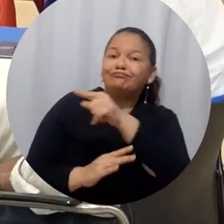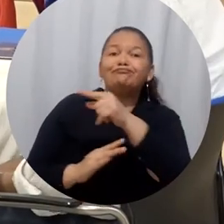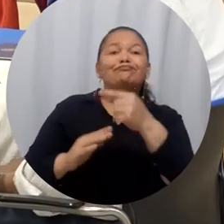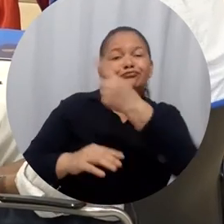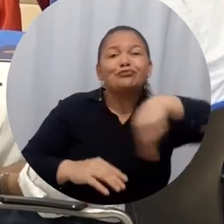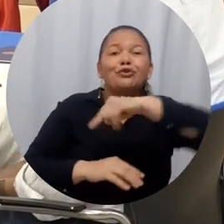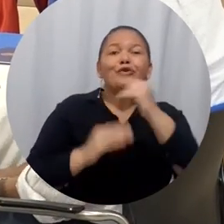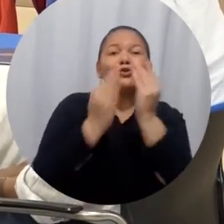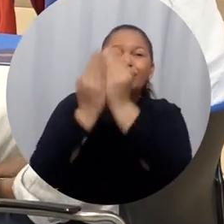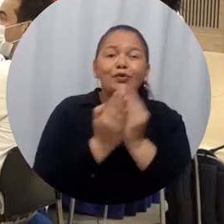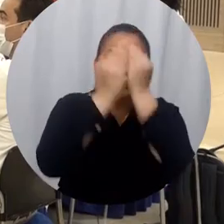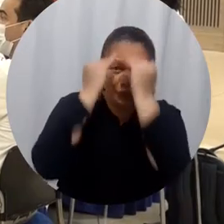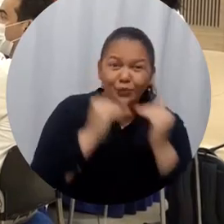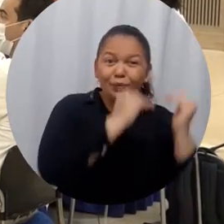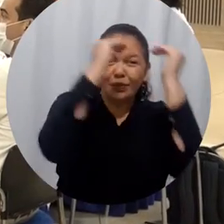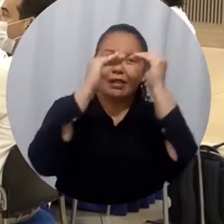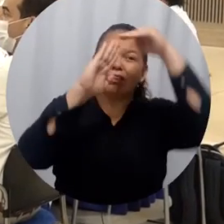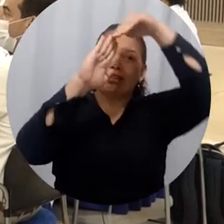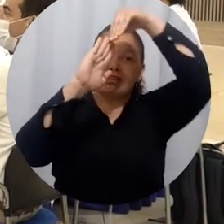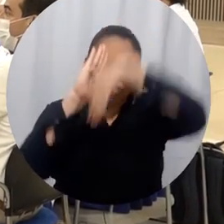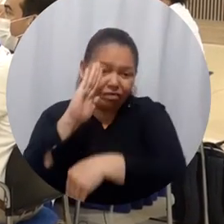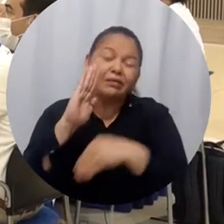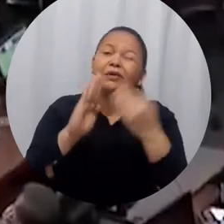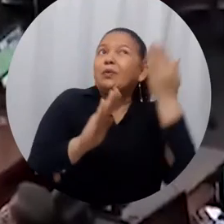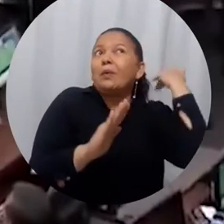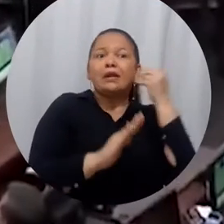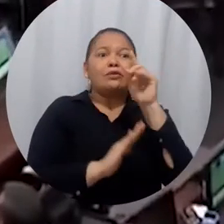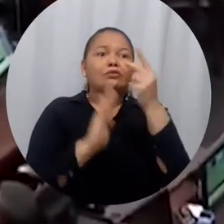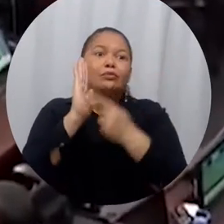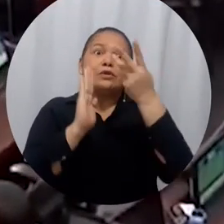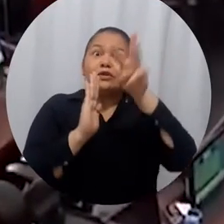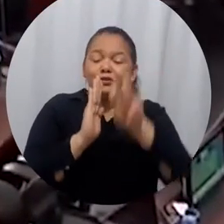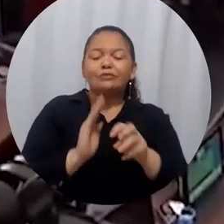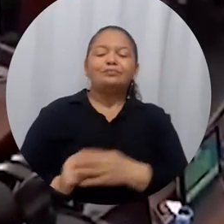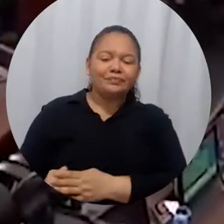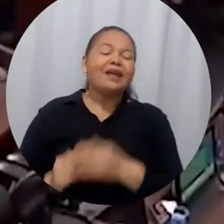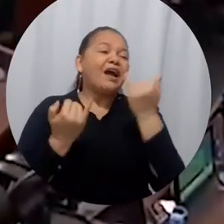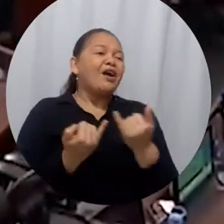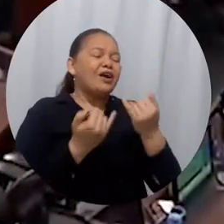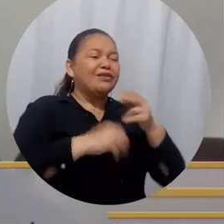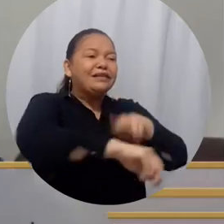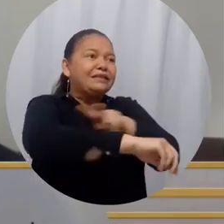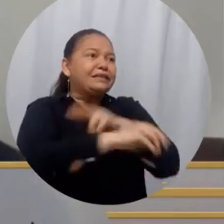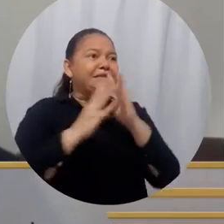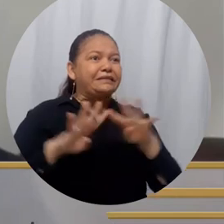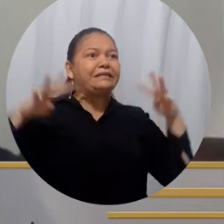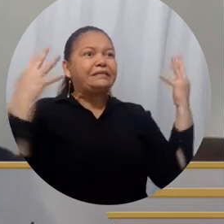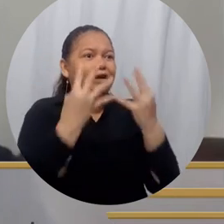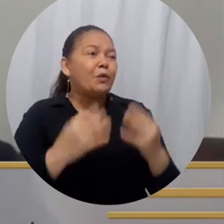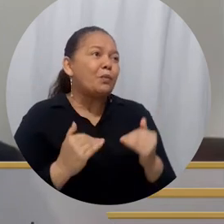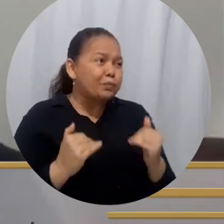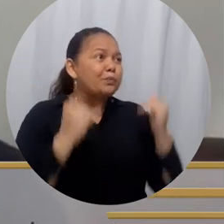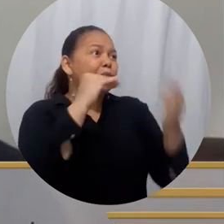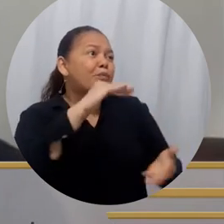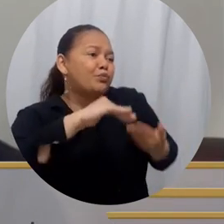Los máximos directivos de las universidades hicieron un llamado al Senado de la República para respaldar la propuesta, por lo que el senador magdalenense